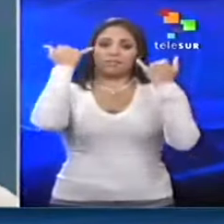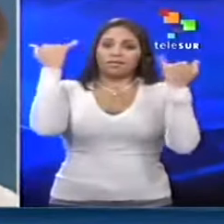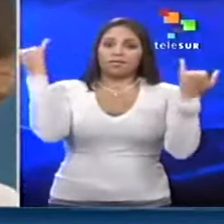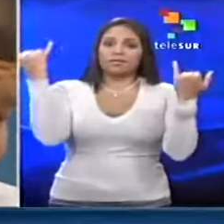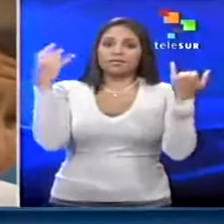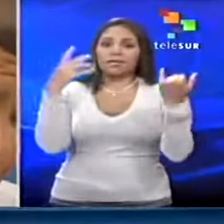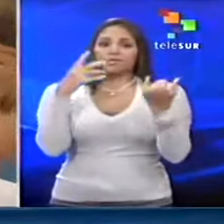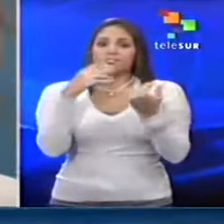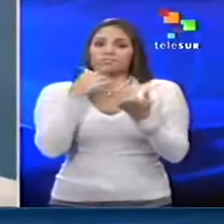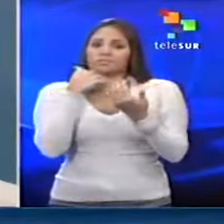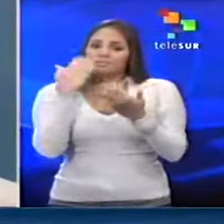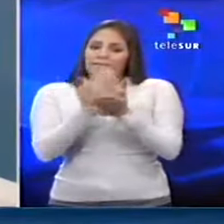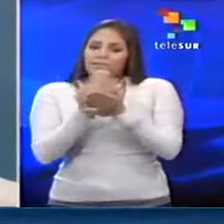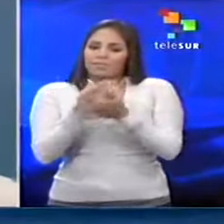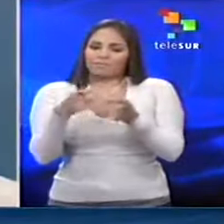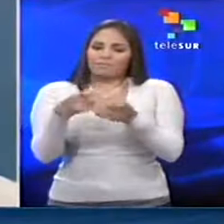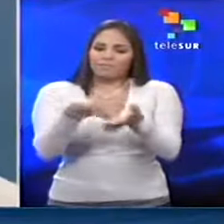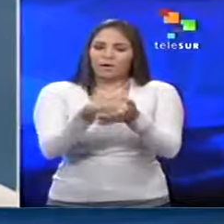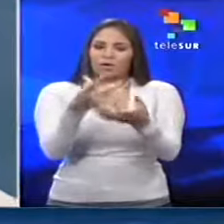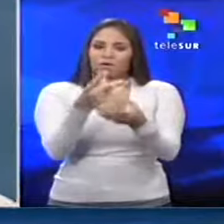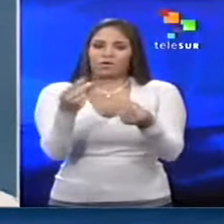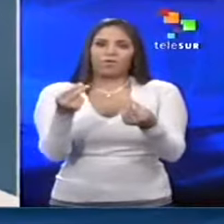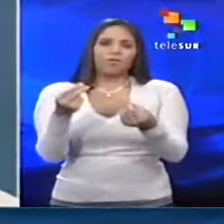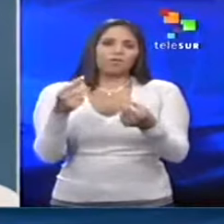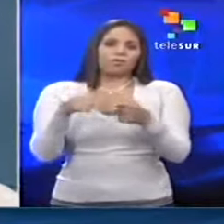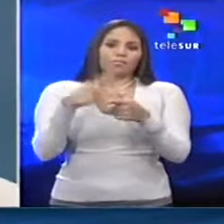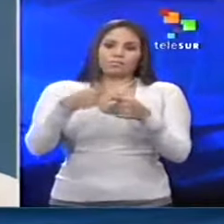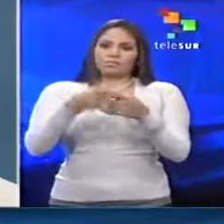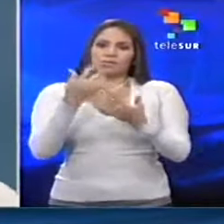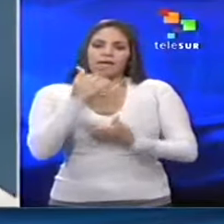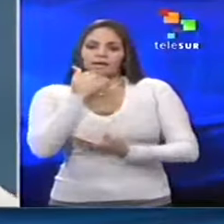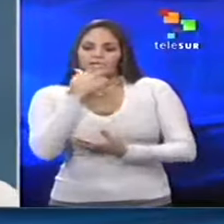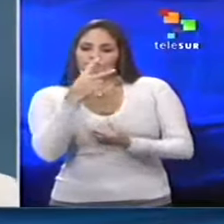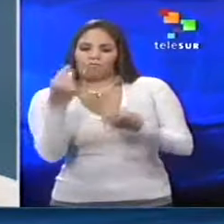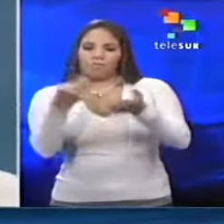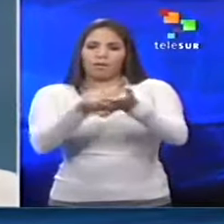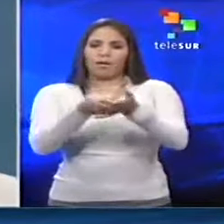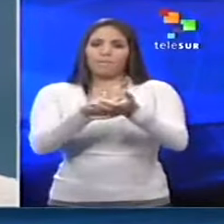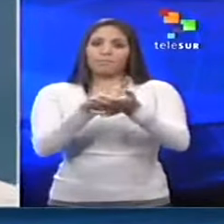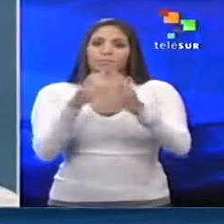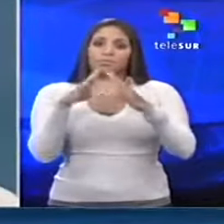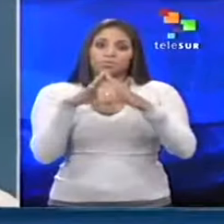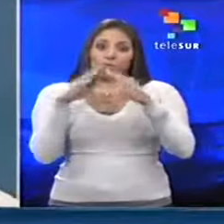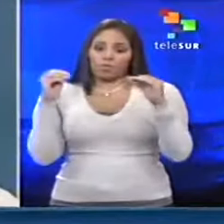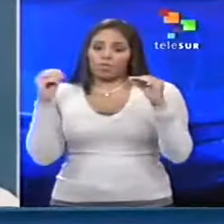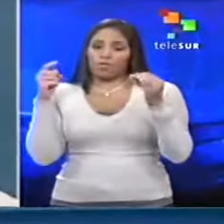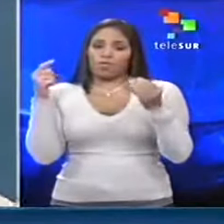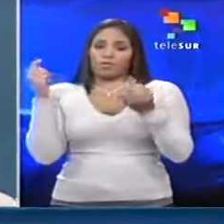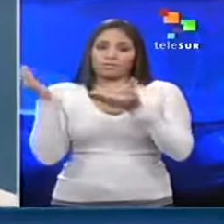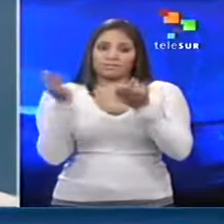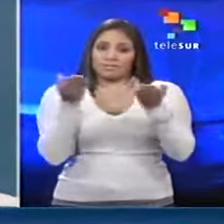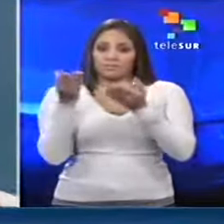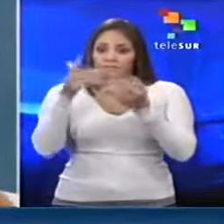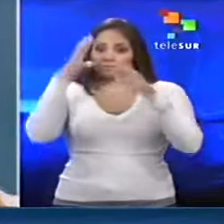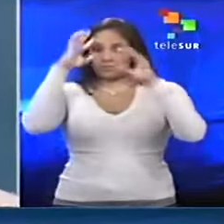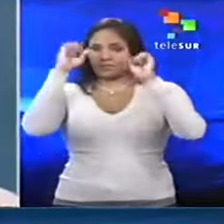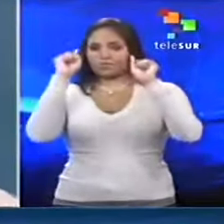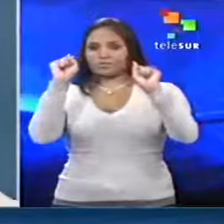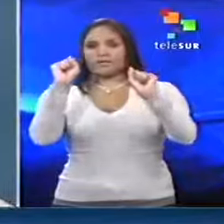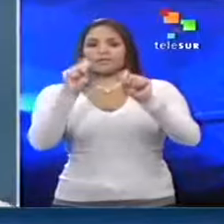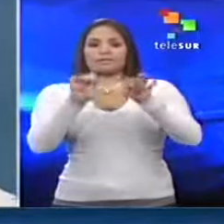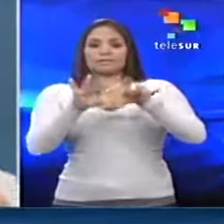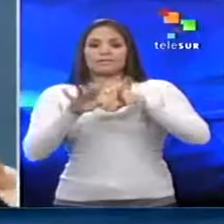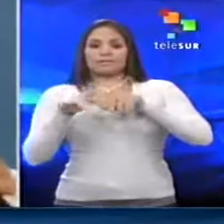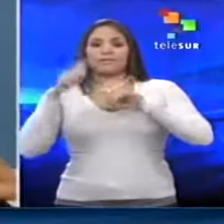recibos, etc. Para evitar todo eso, se consolidaron todos los servicios de inteligencia en la